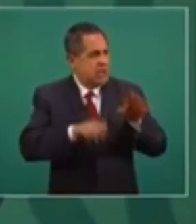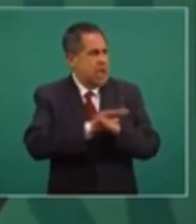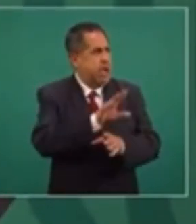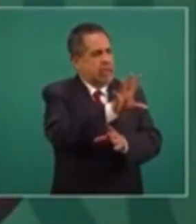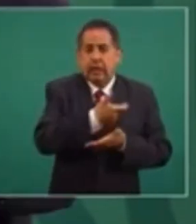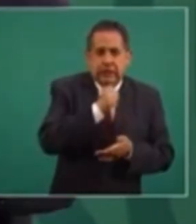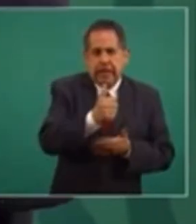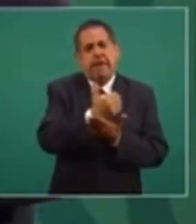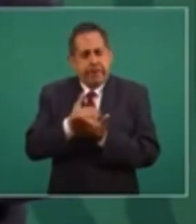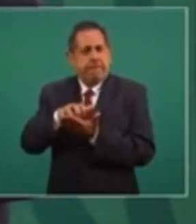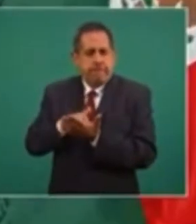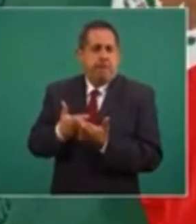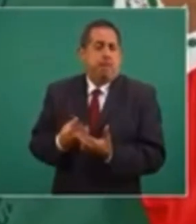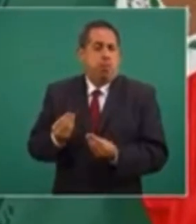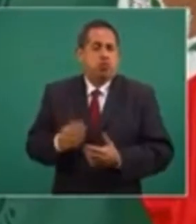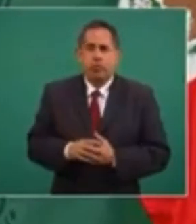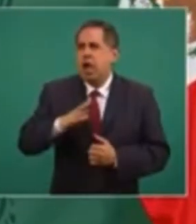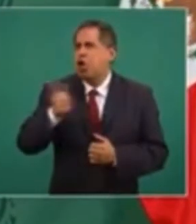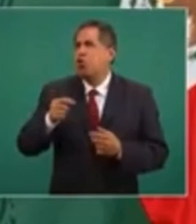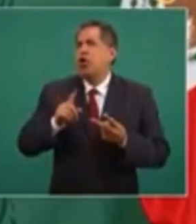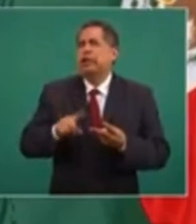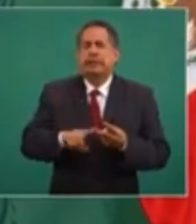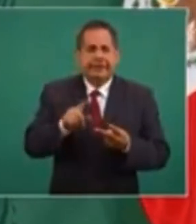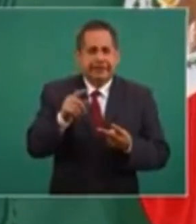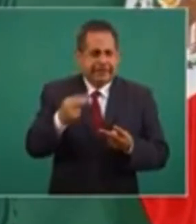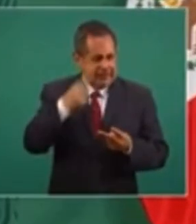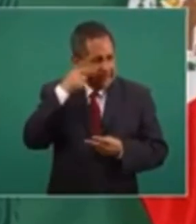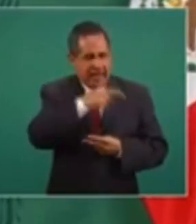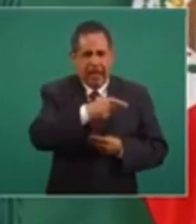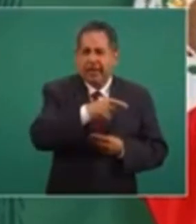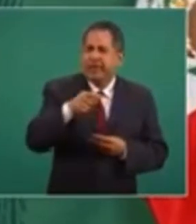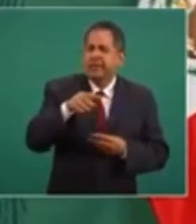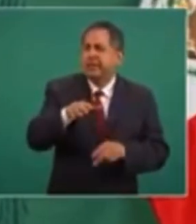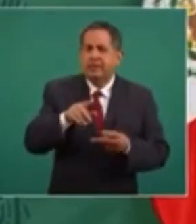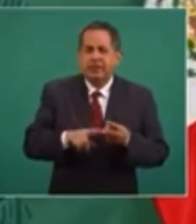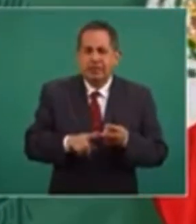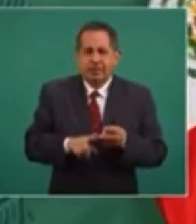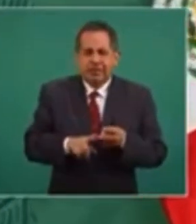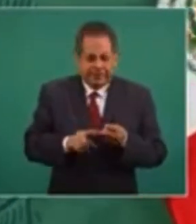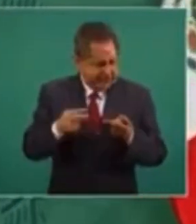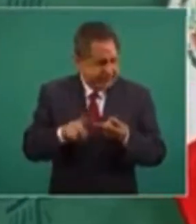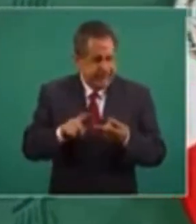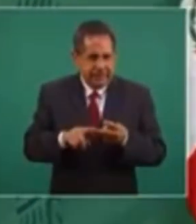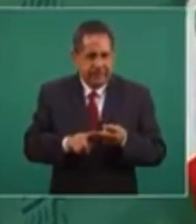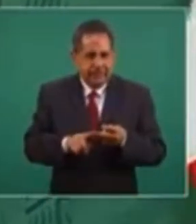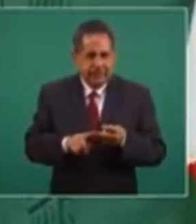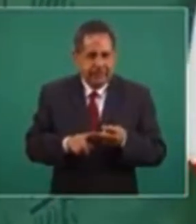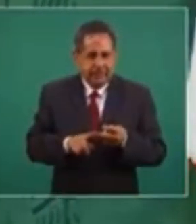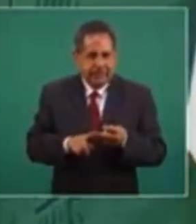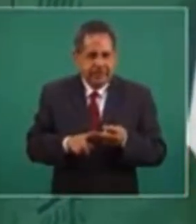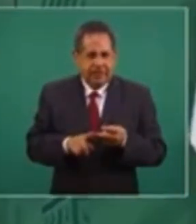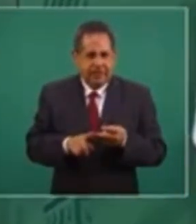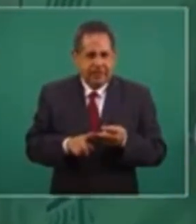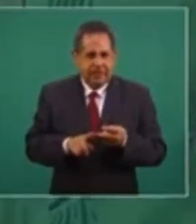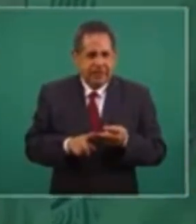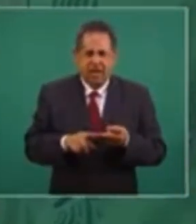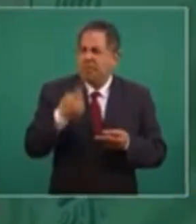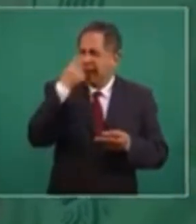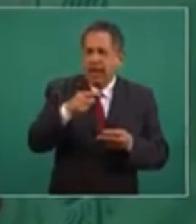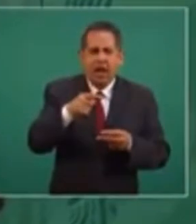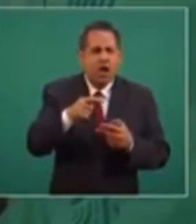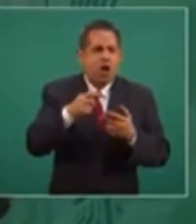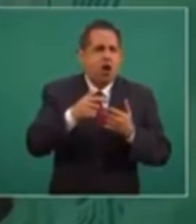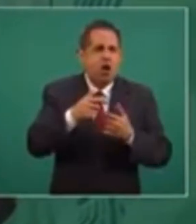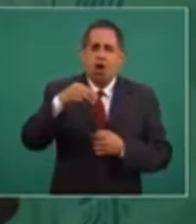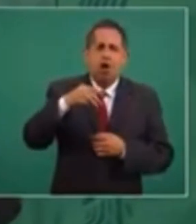comunicaciones como estaba. Hay otro organismo para combatir la falta de competencia, o para